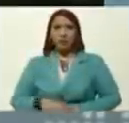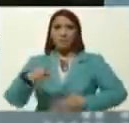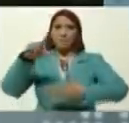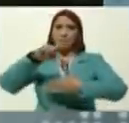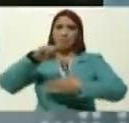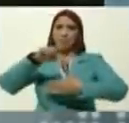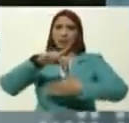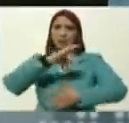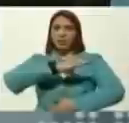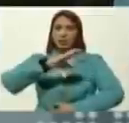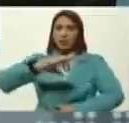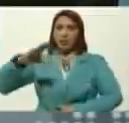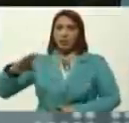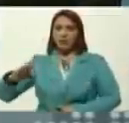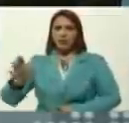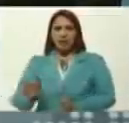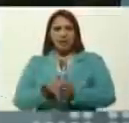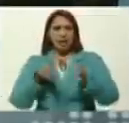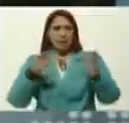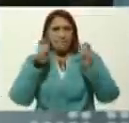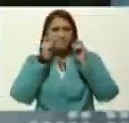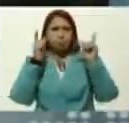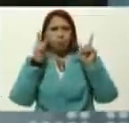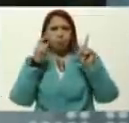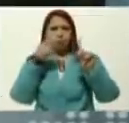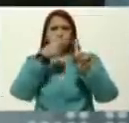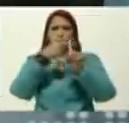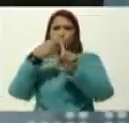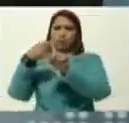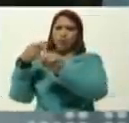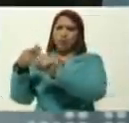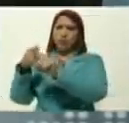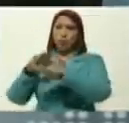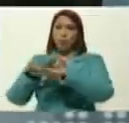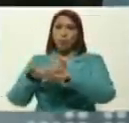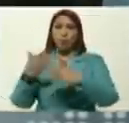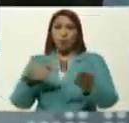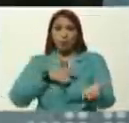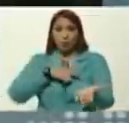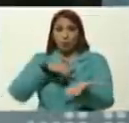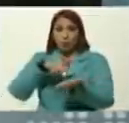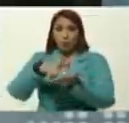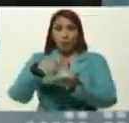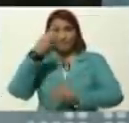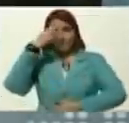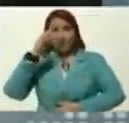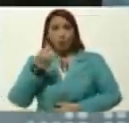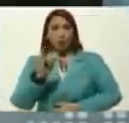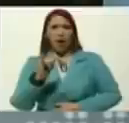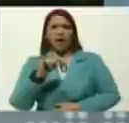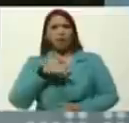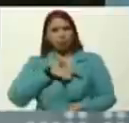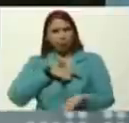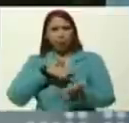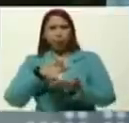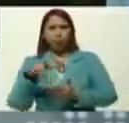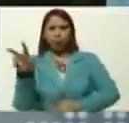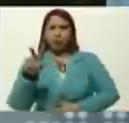Latina, en el Caribe, un gran impacto positivo, porque cuando yo llegué a México, ahí llegó Venezuela,